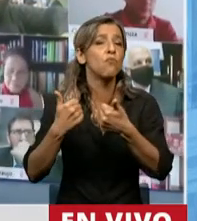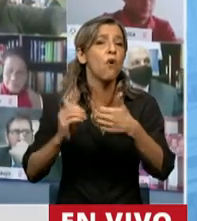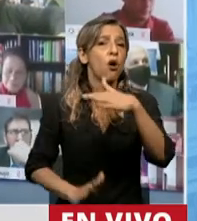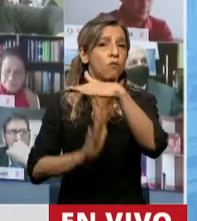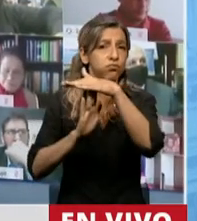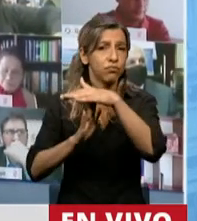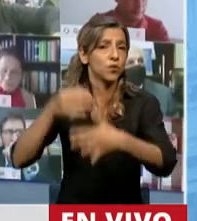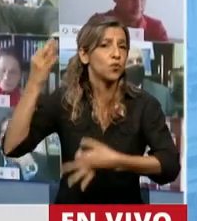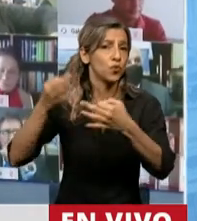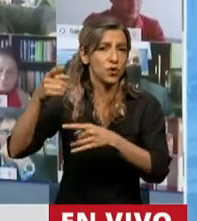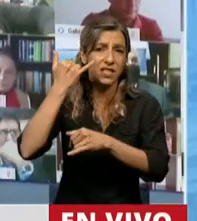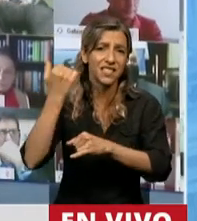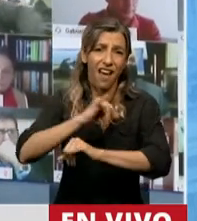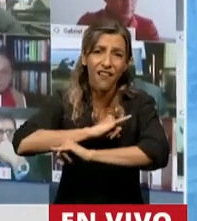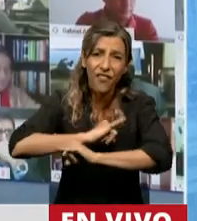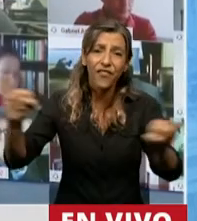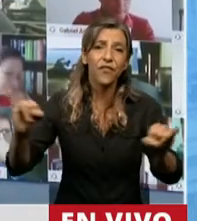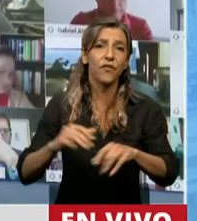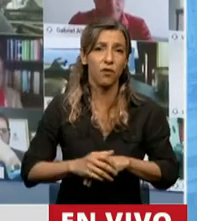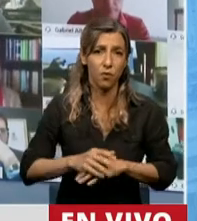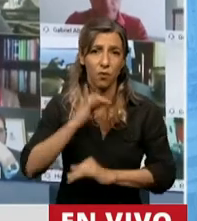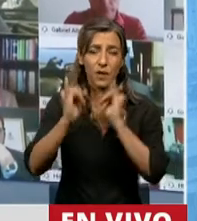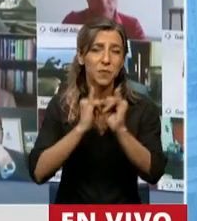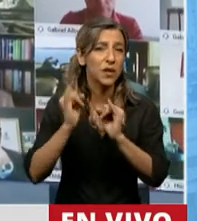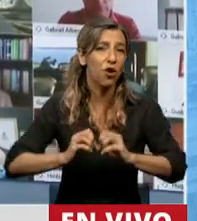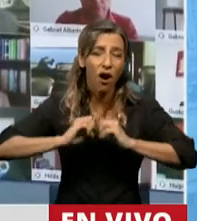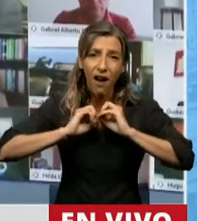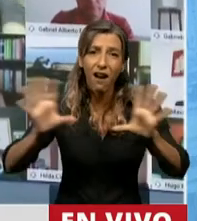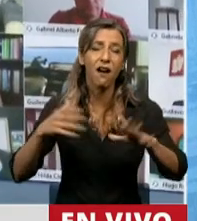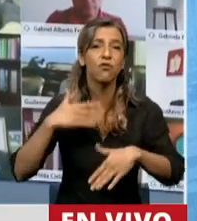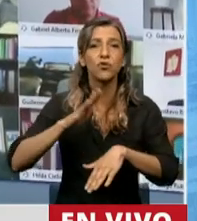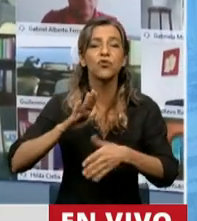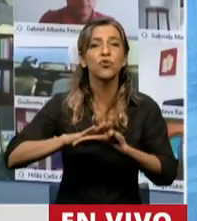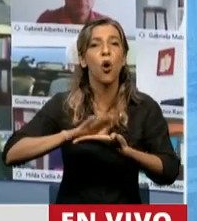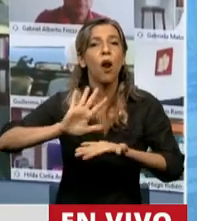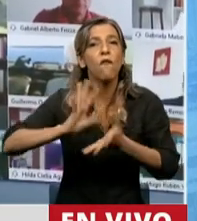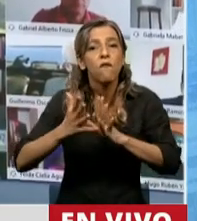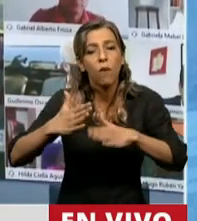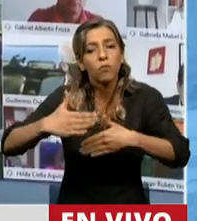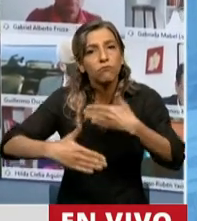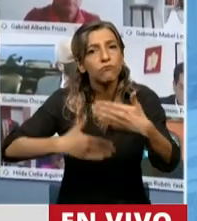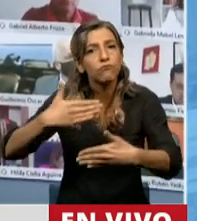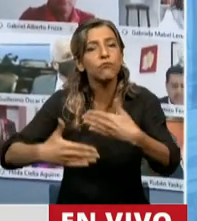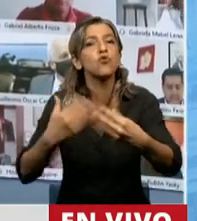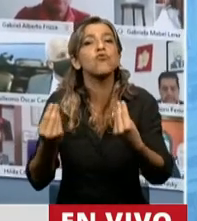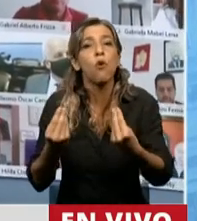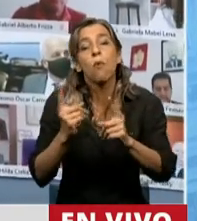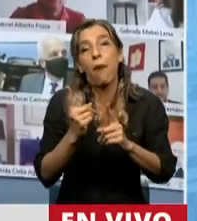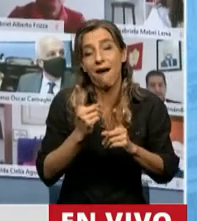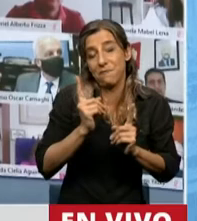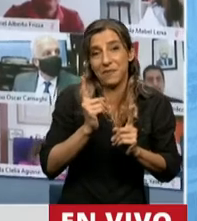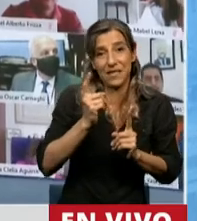dicho la Corte Suprema de Justicia y ha clarificado cuál es el procedimiento adecuado para que un magistrado